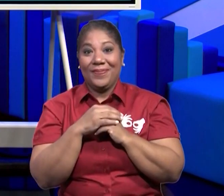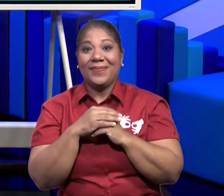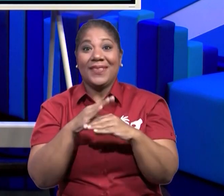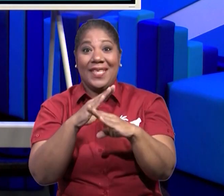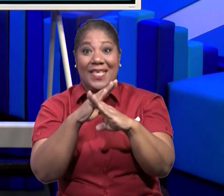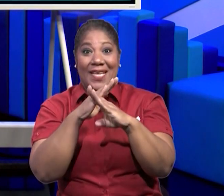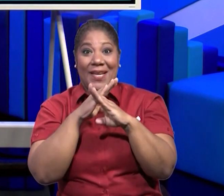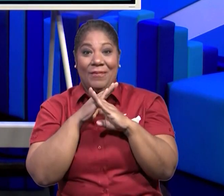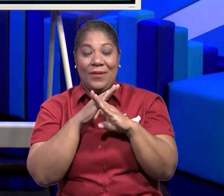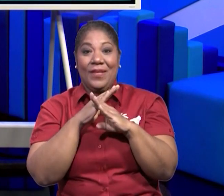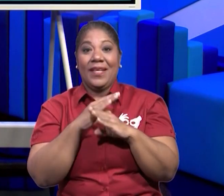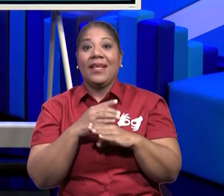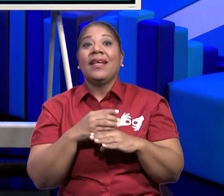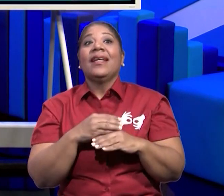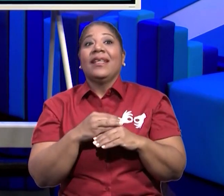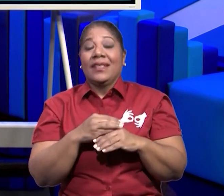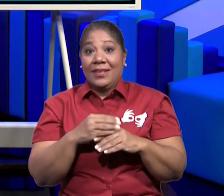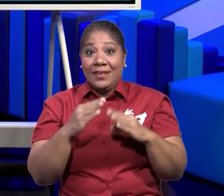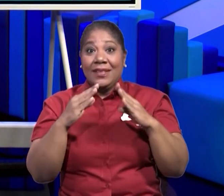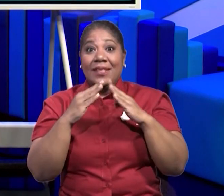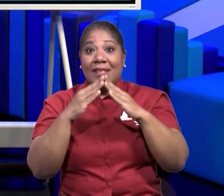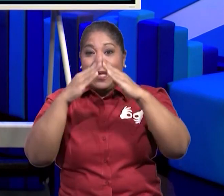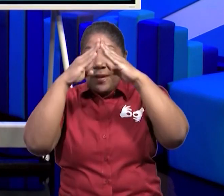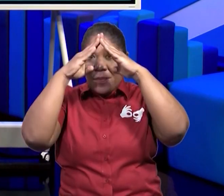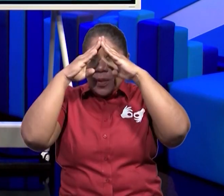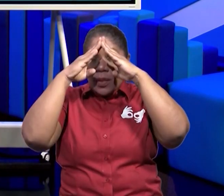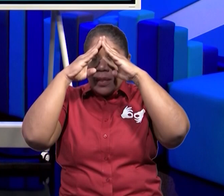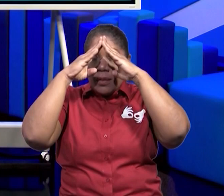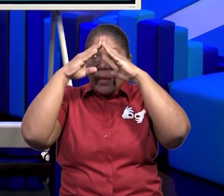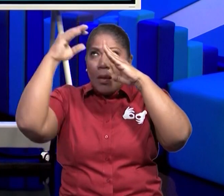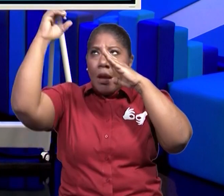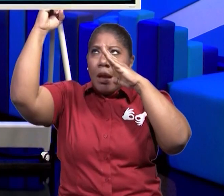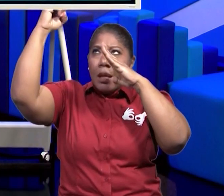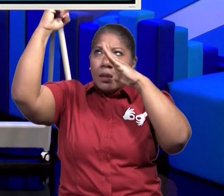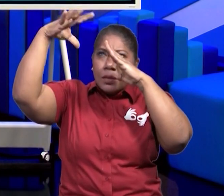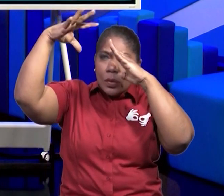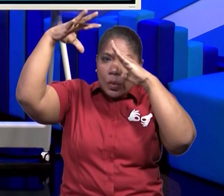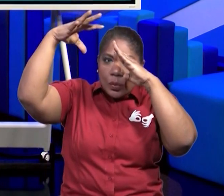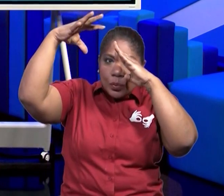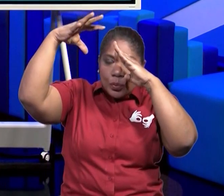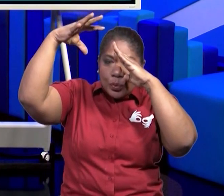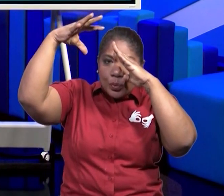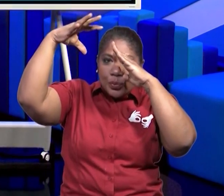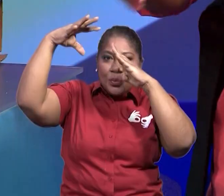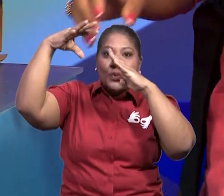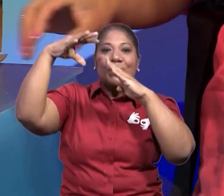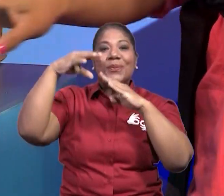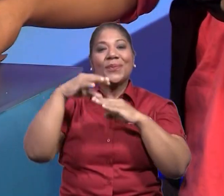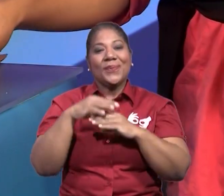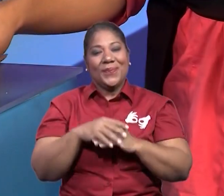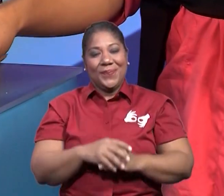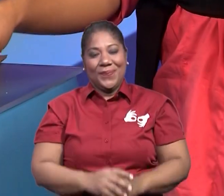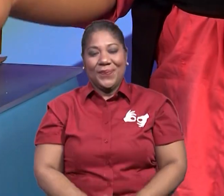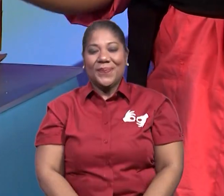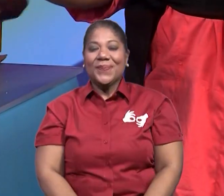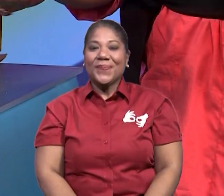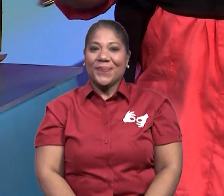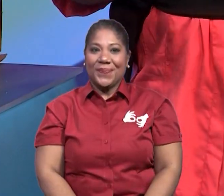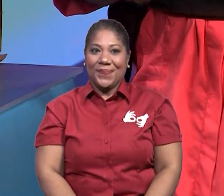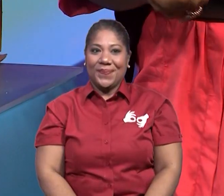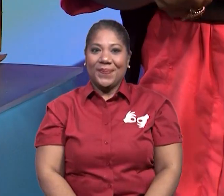vamos a sofocar. ¿Por qué? Porque tenemos una protección de un hogar, de un techo.